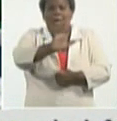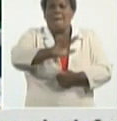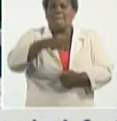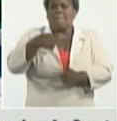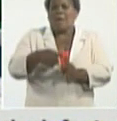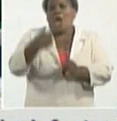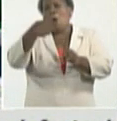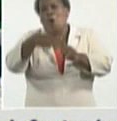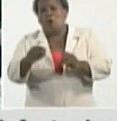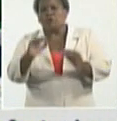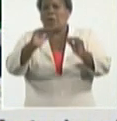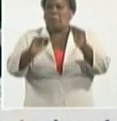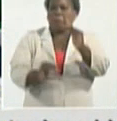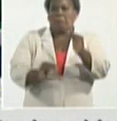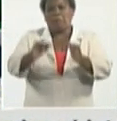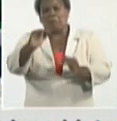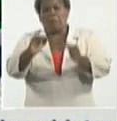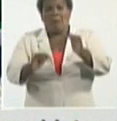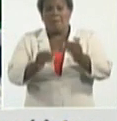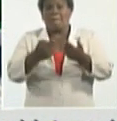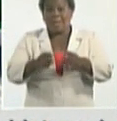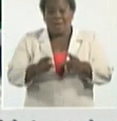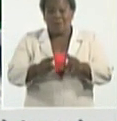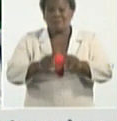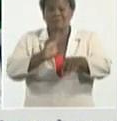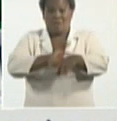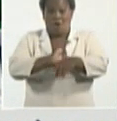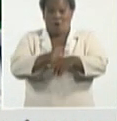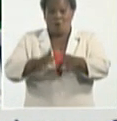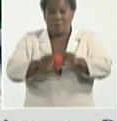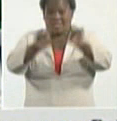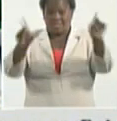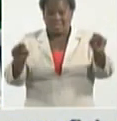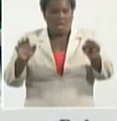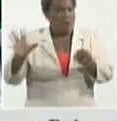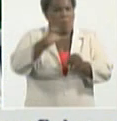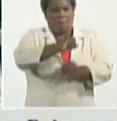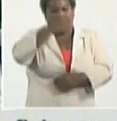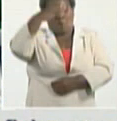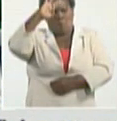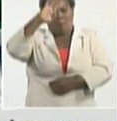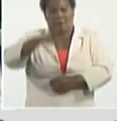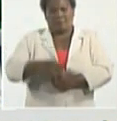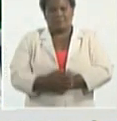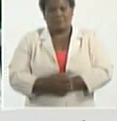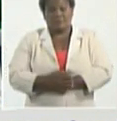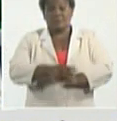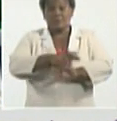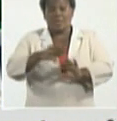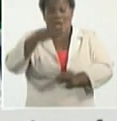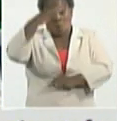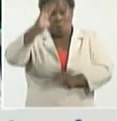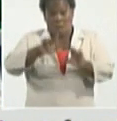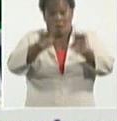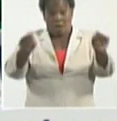menos, pero en todo el país. Cuba ya, como ya dije, como ya informé, con